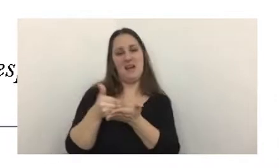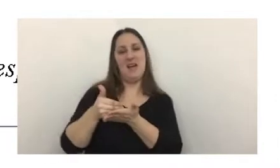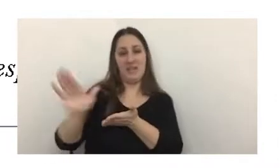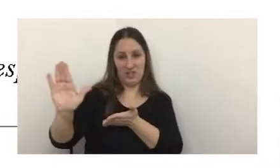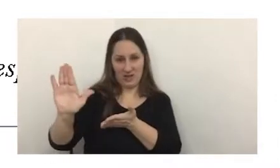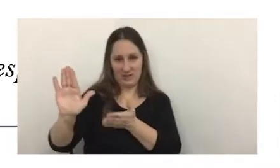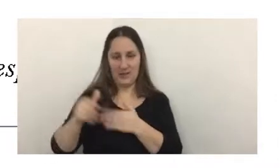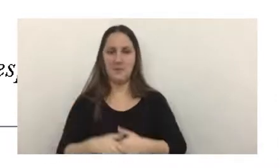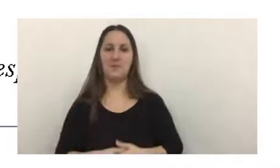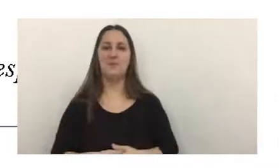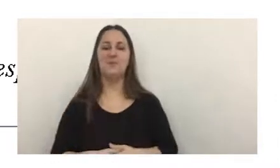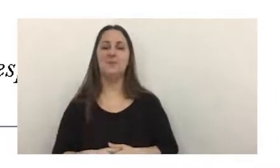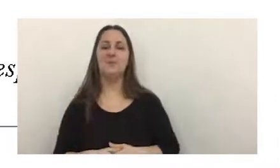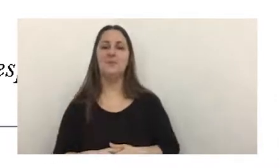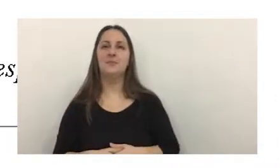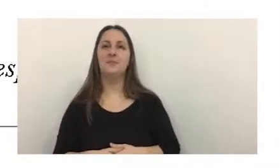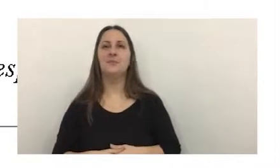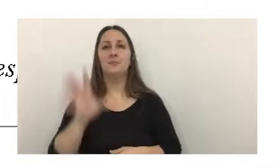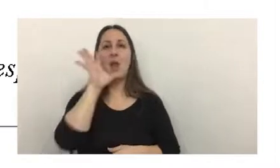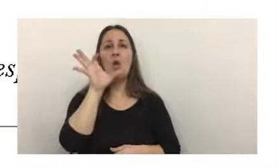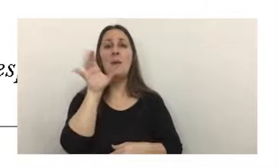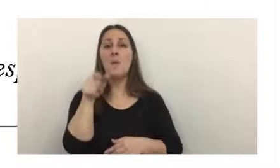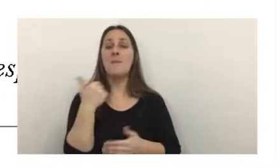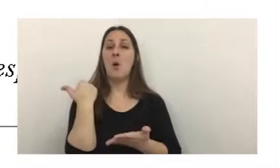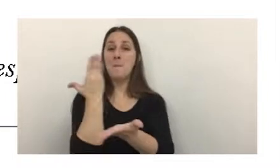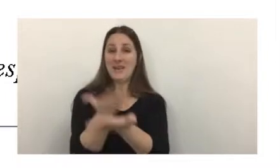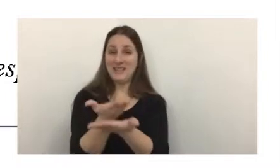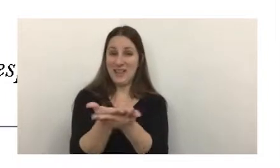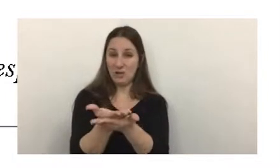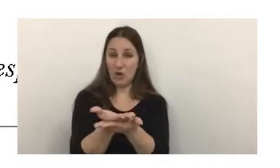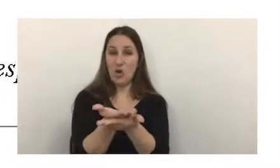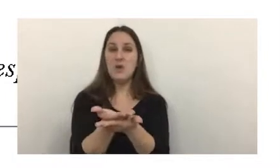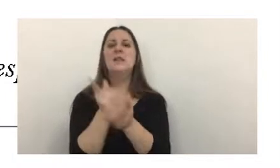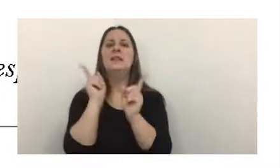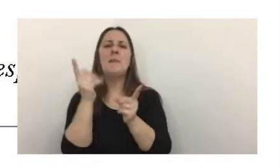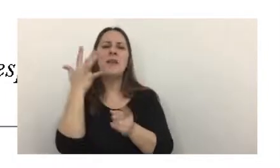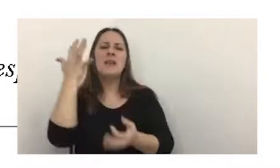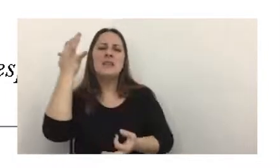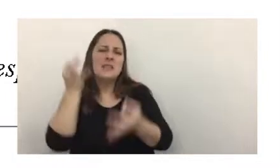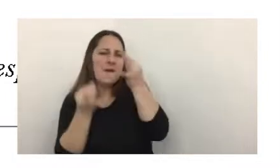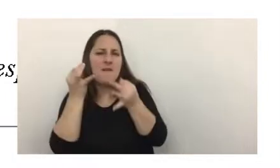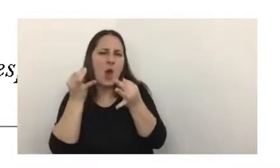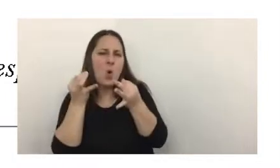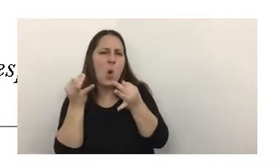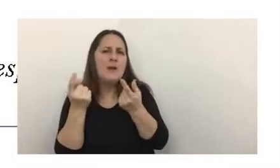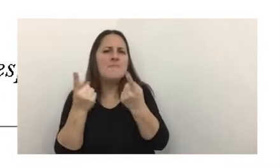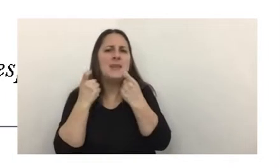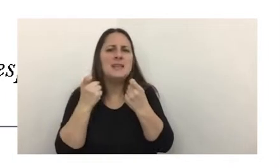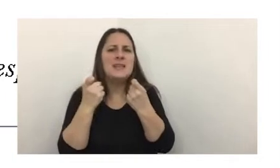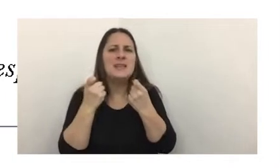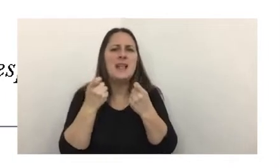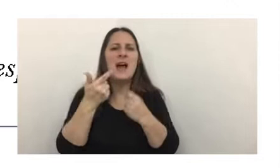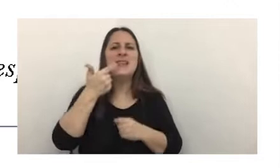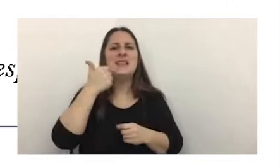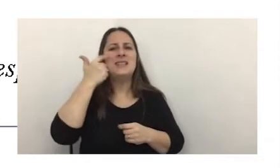Recordemos que las presentaciones también van a evaluar cuál es la categoría asignada en CIPER, el